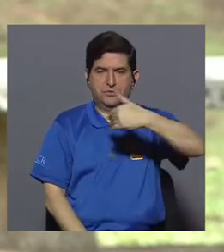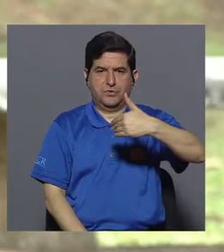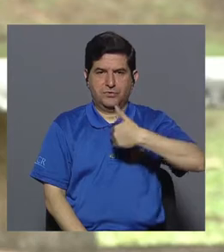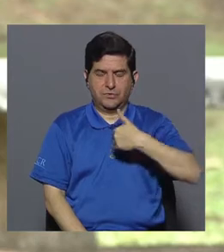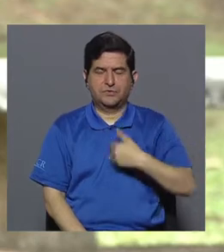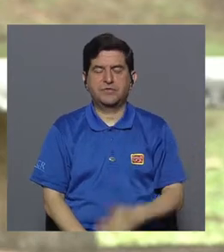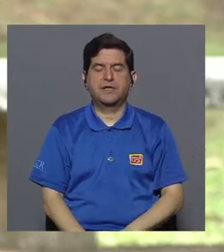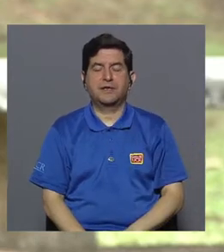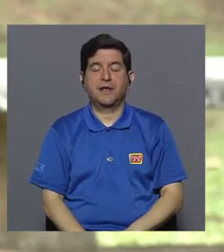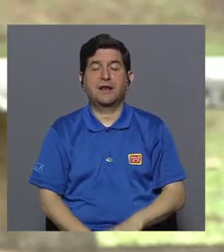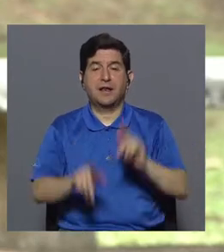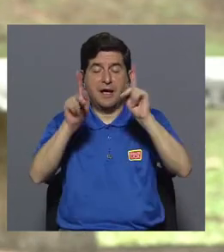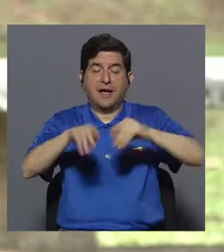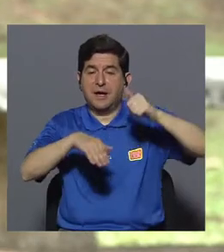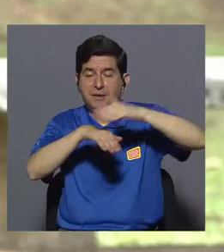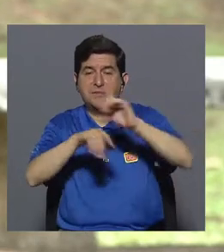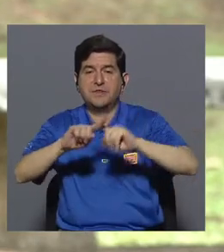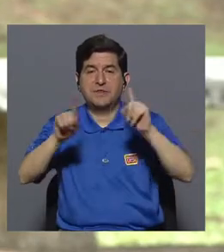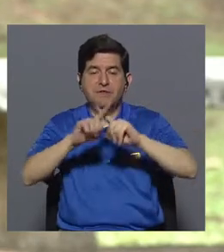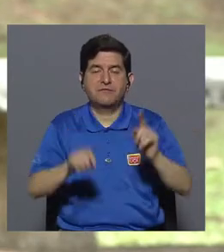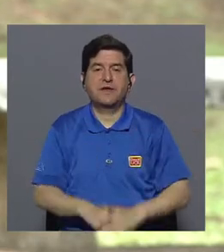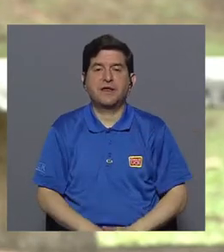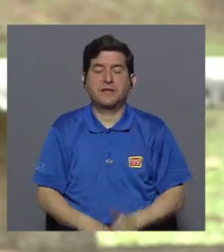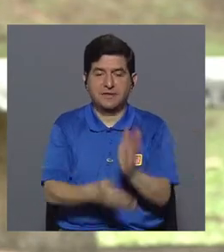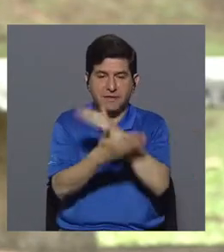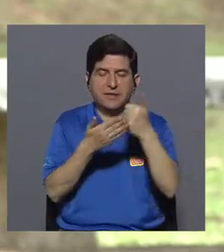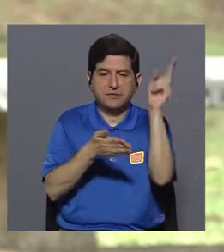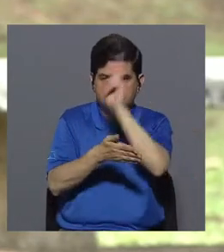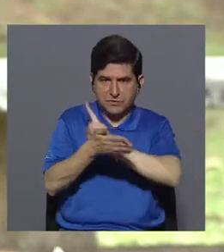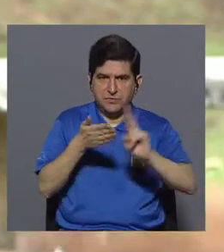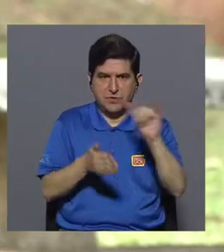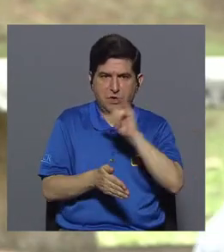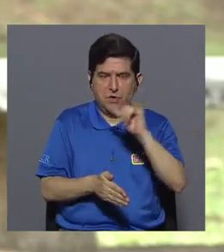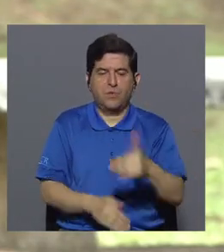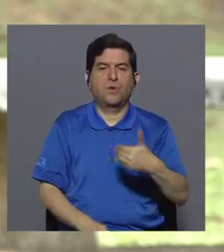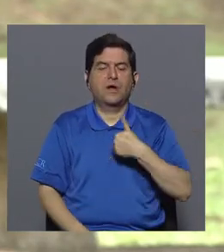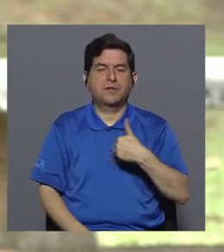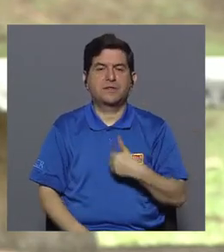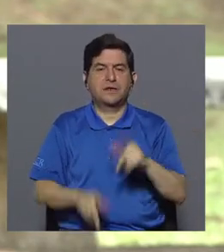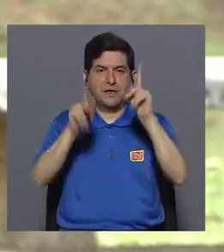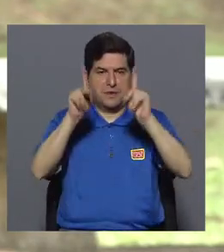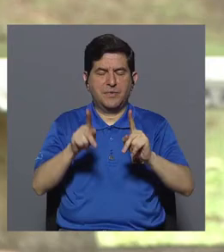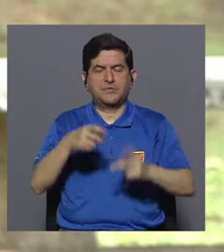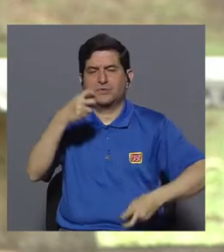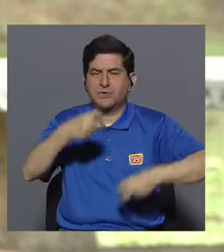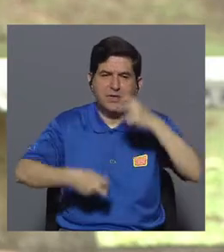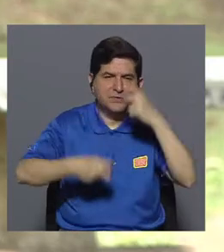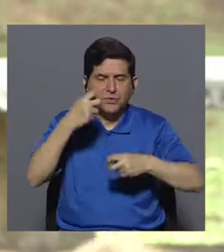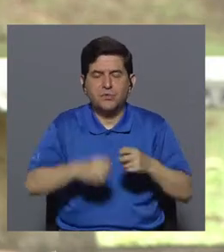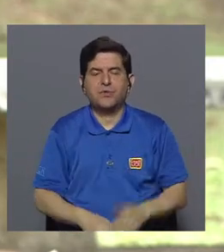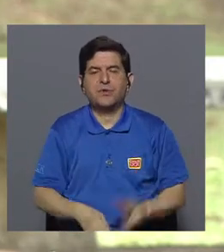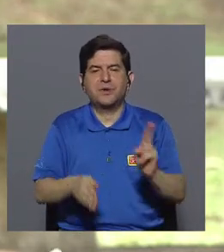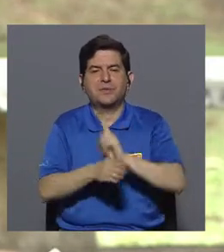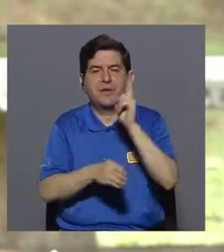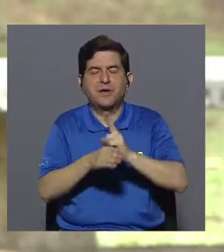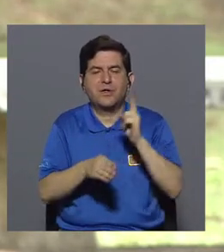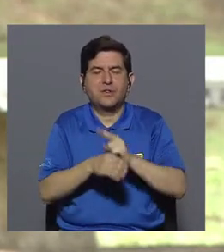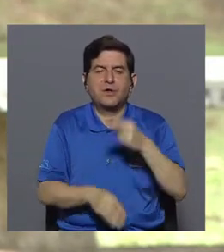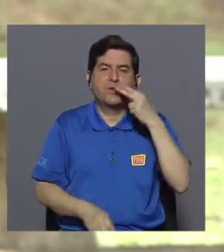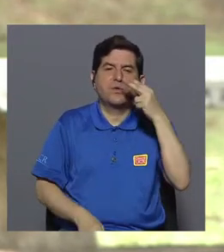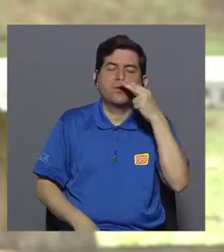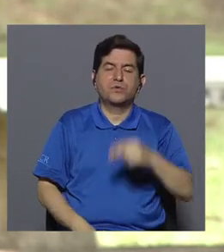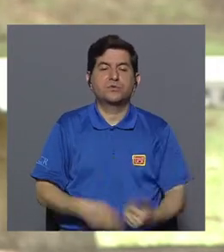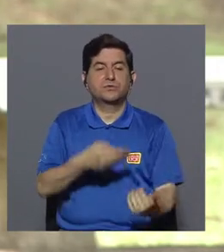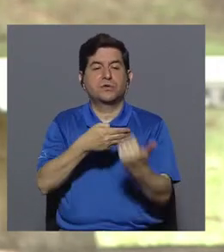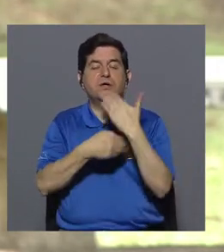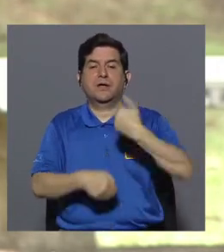nosotros recibimos referencias por parte de otras instancias de la universidad que también tienen usuarios con algún problema de consumo de tabaco